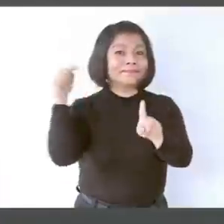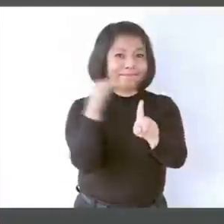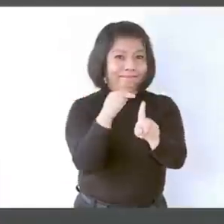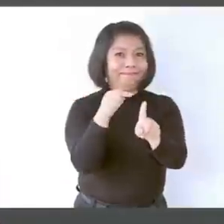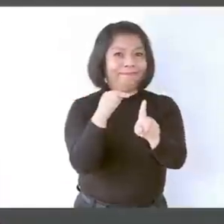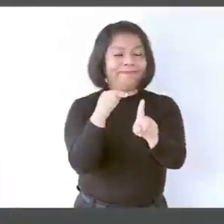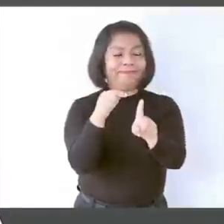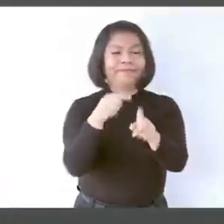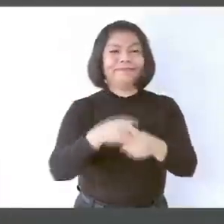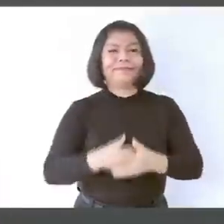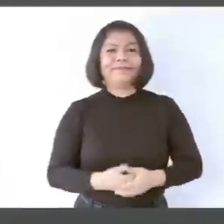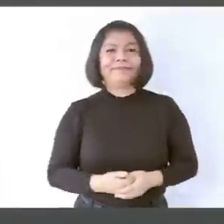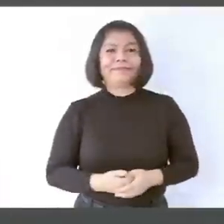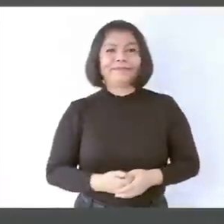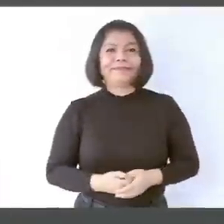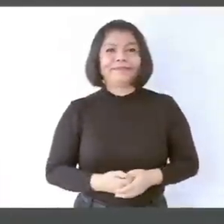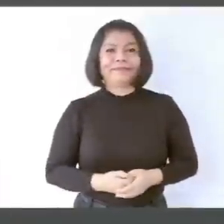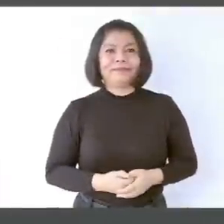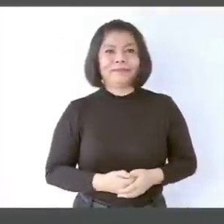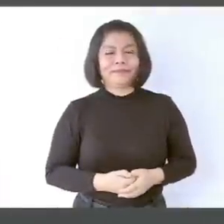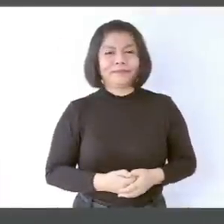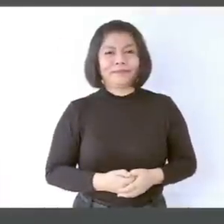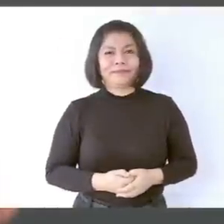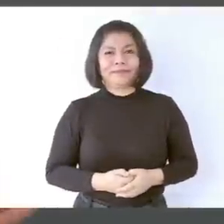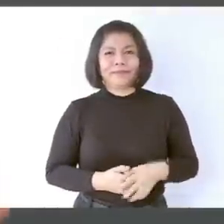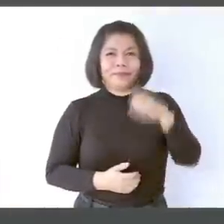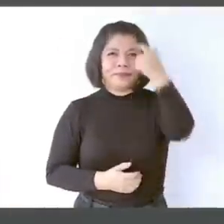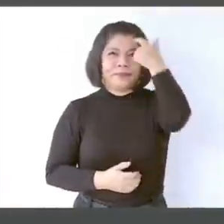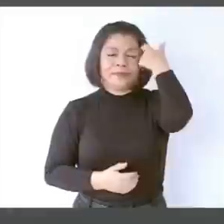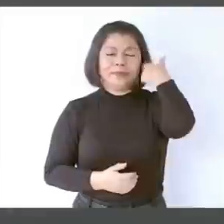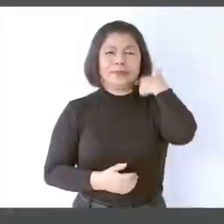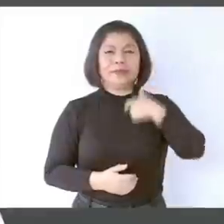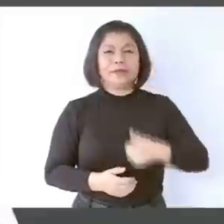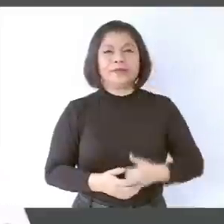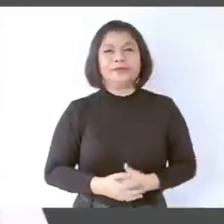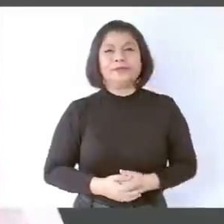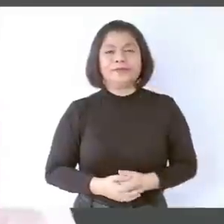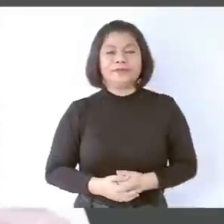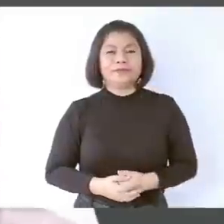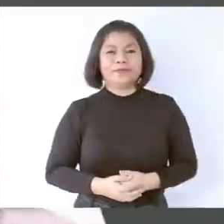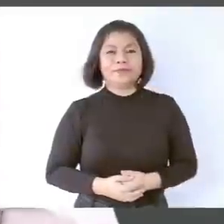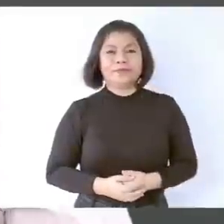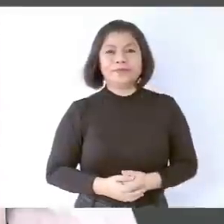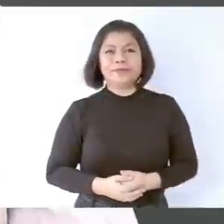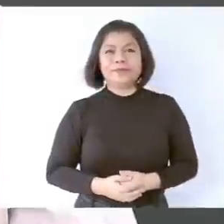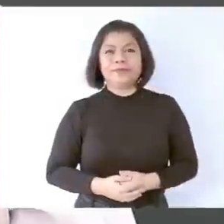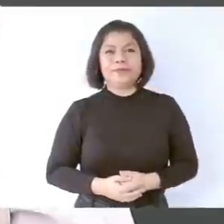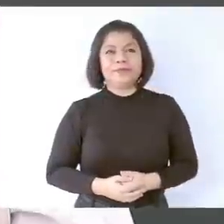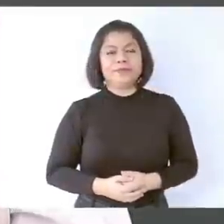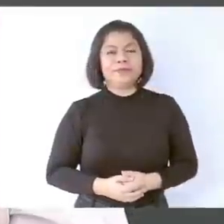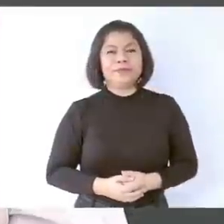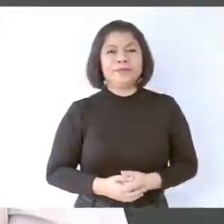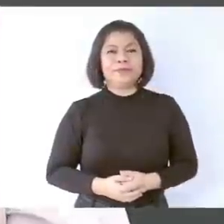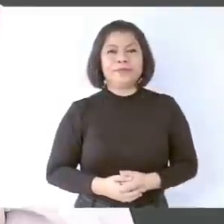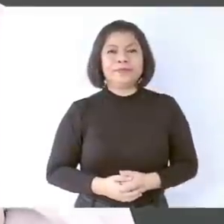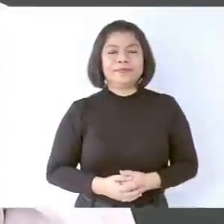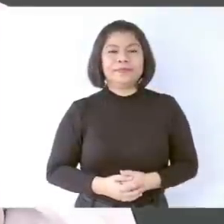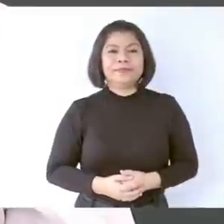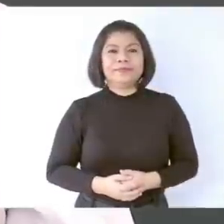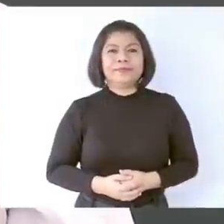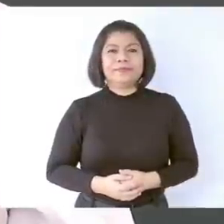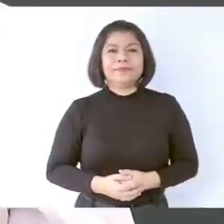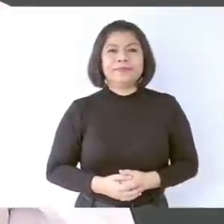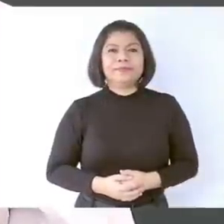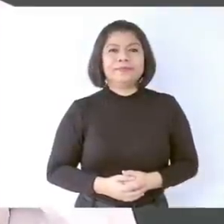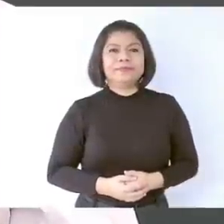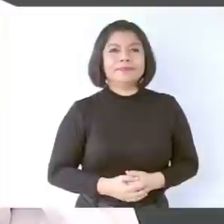Hemos encontrado ya una solución para